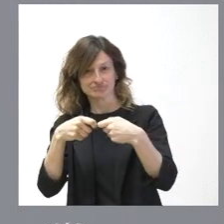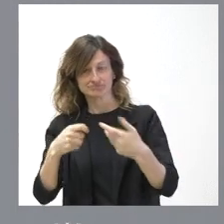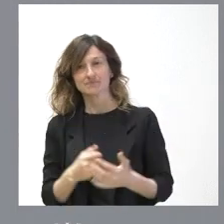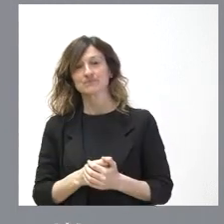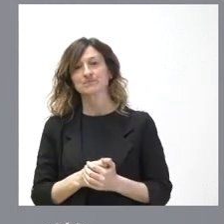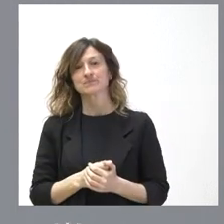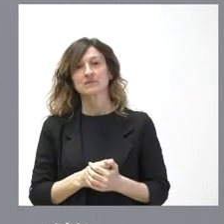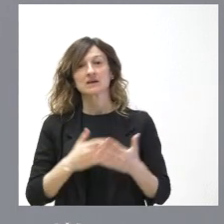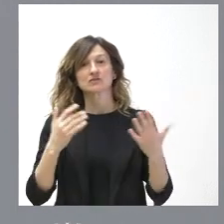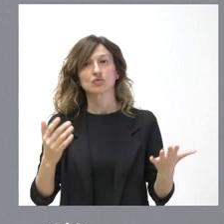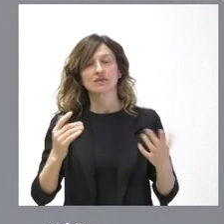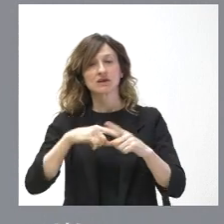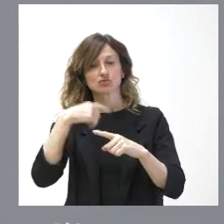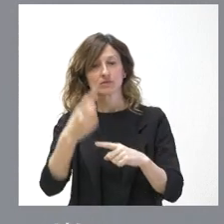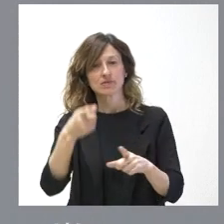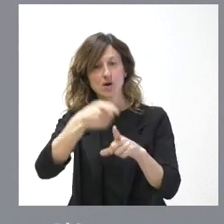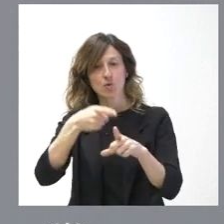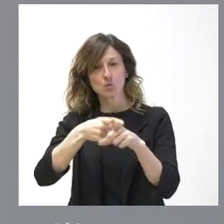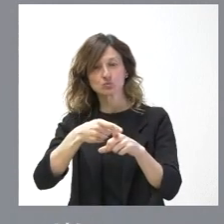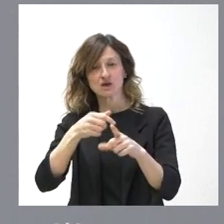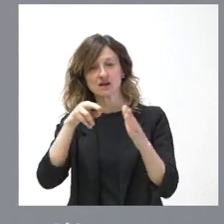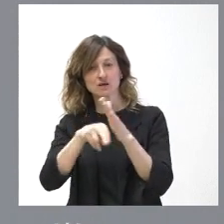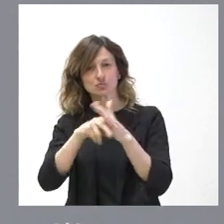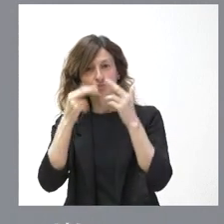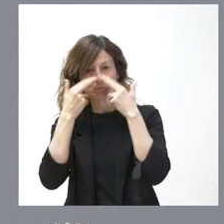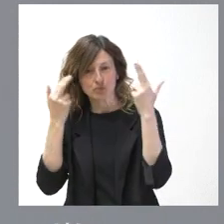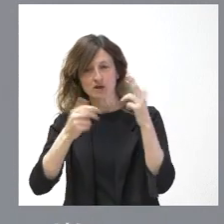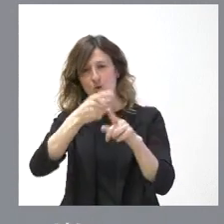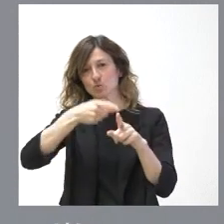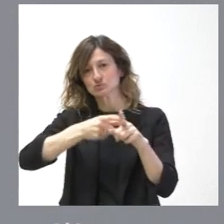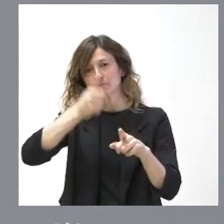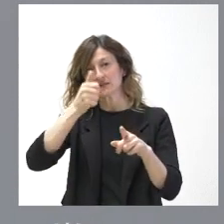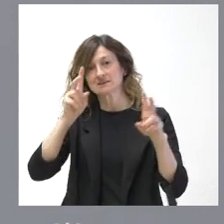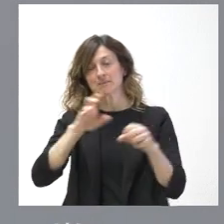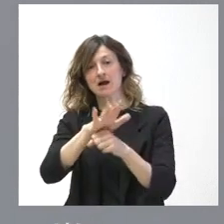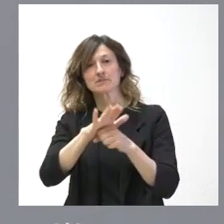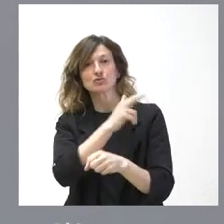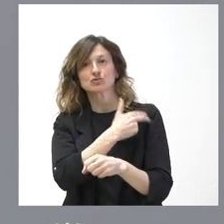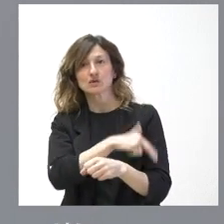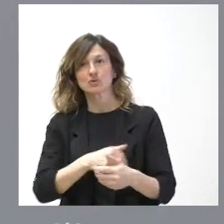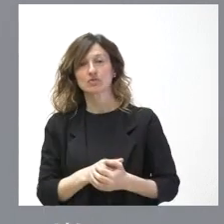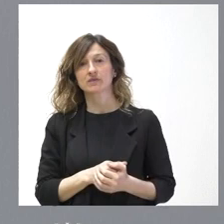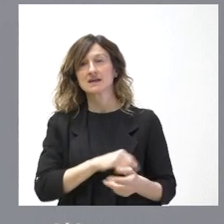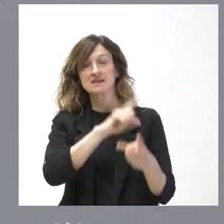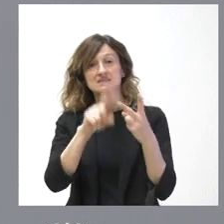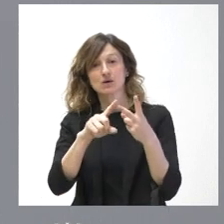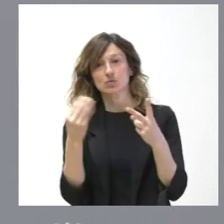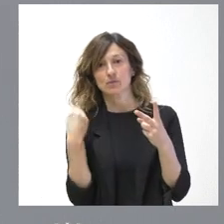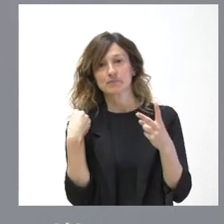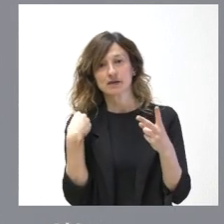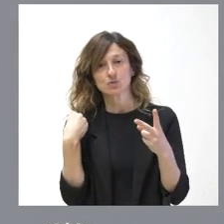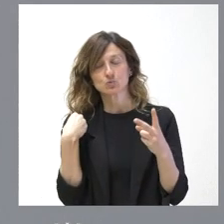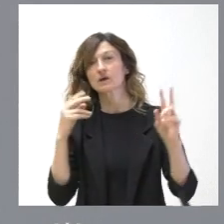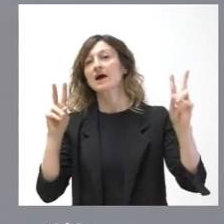consecuencia, la que más utiliza los recursos públicos en el ámbito de la salud. Y la segunda cuestión que usted planteaba en relación